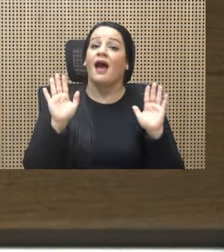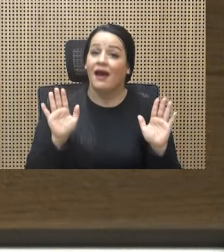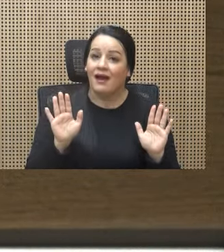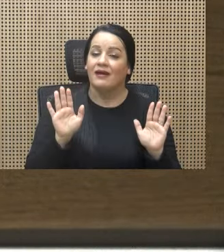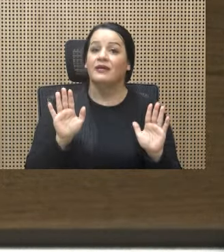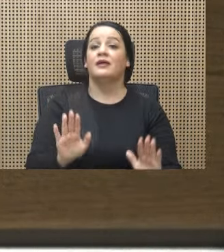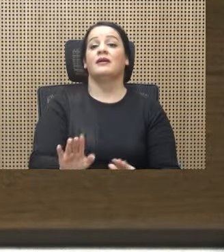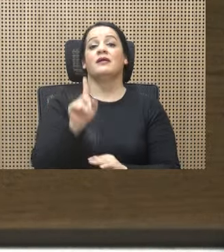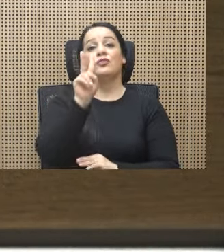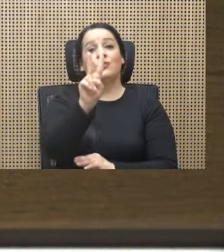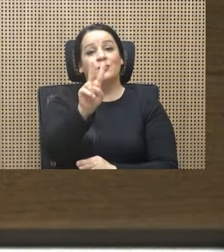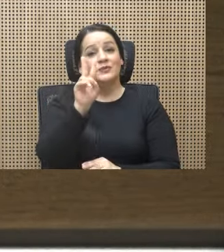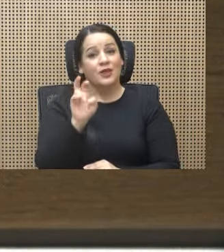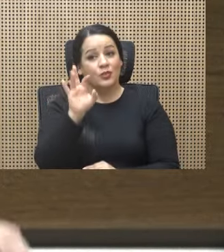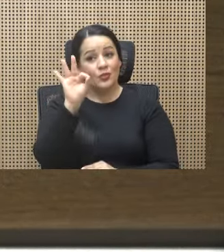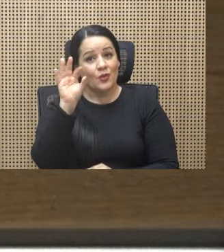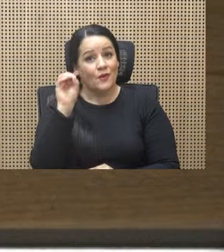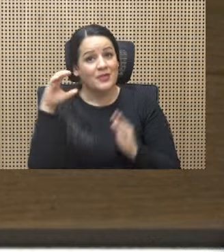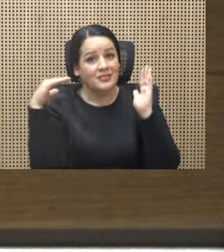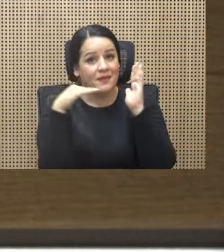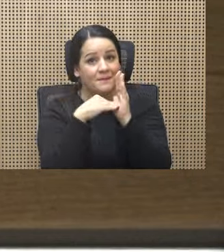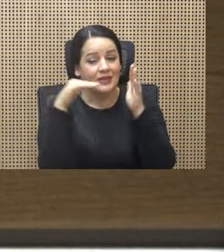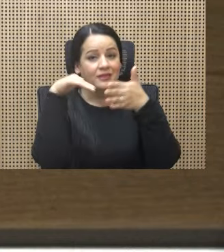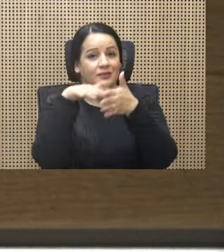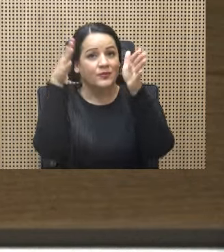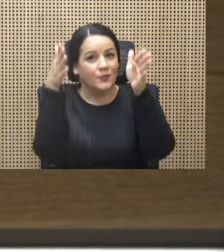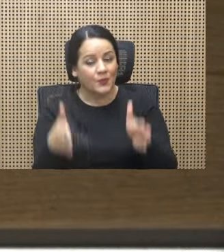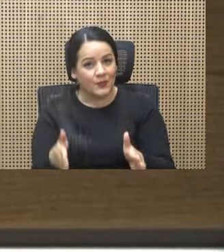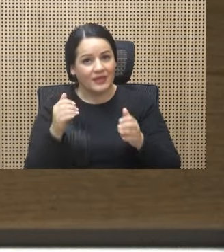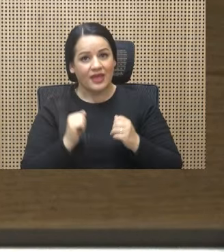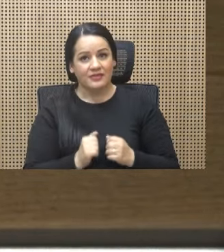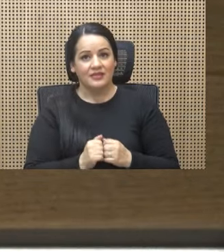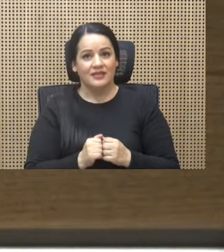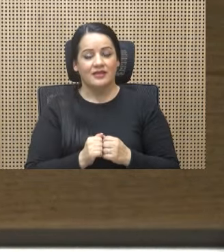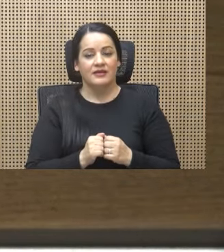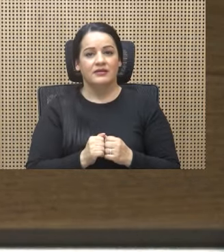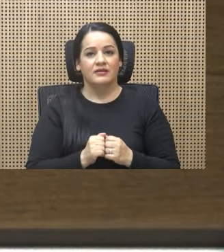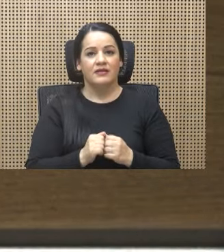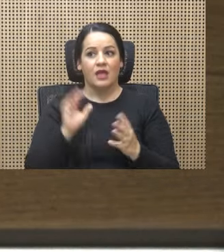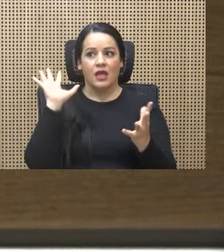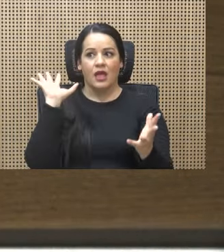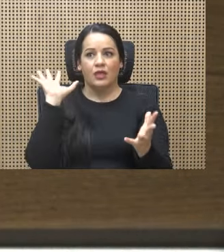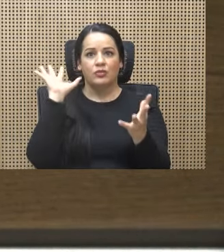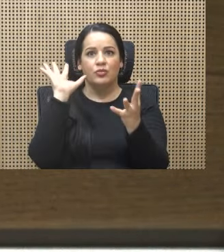290.000 estudiantes. En total,